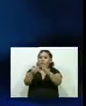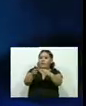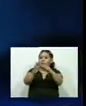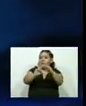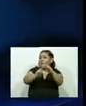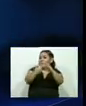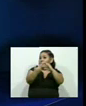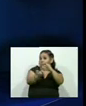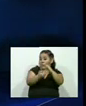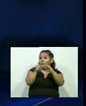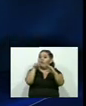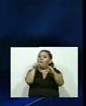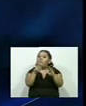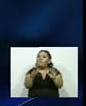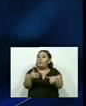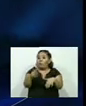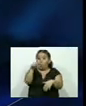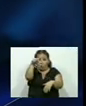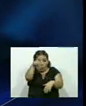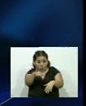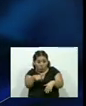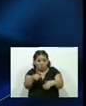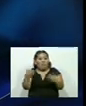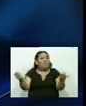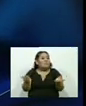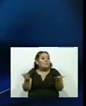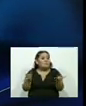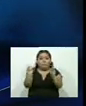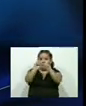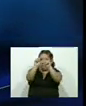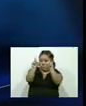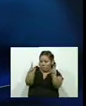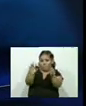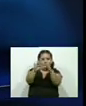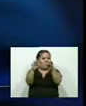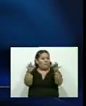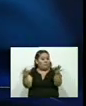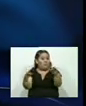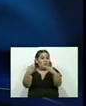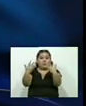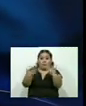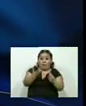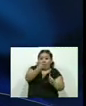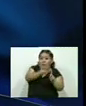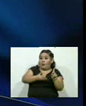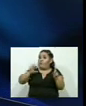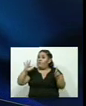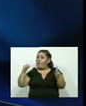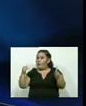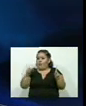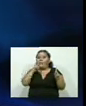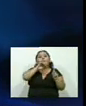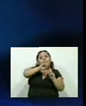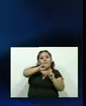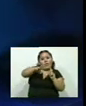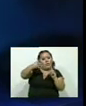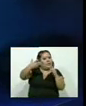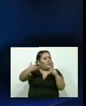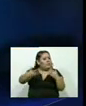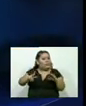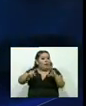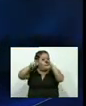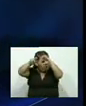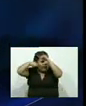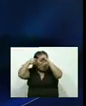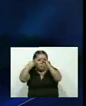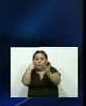plataformas en redes sociales y es por ello que hemos formulado la siguiente interrogante después de que el Fiscal General Raúl Melara confirmó que sí existe